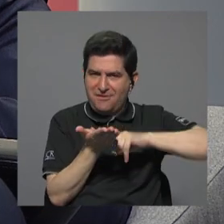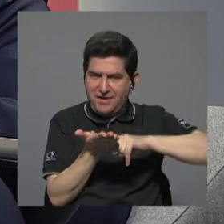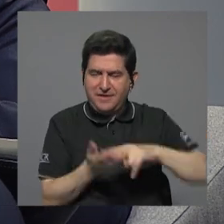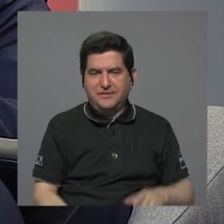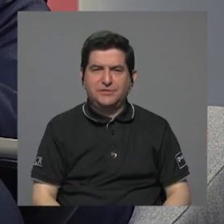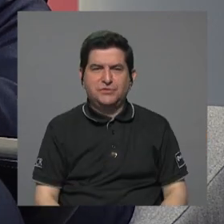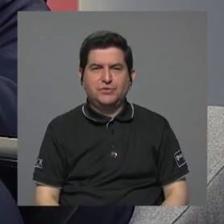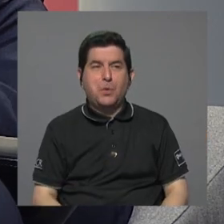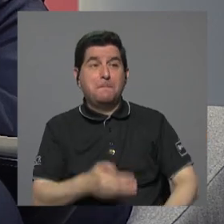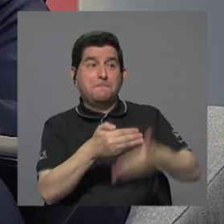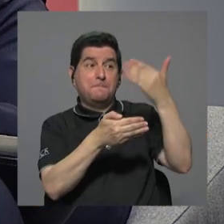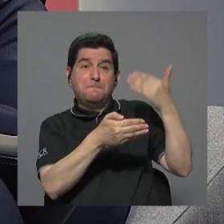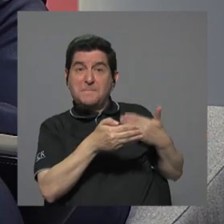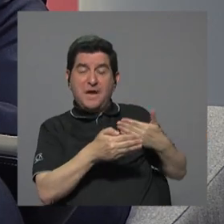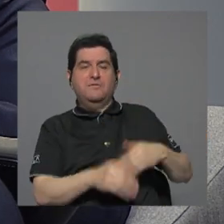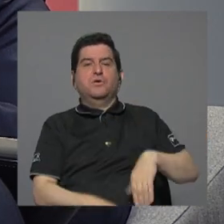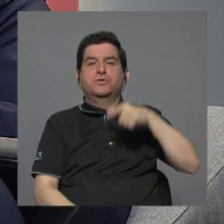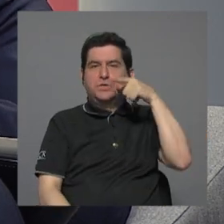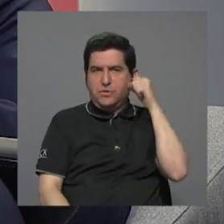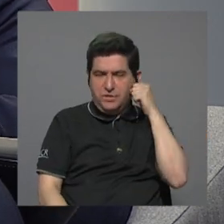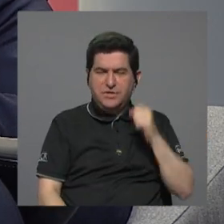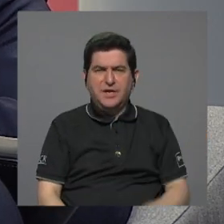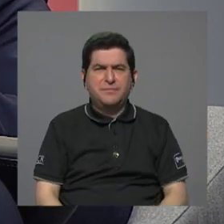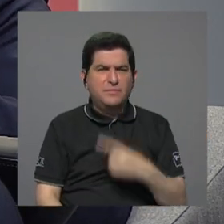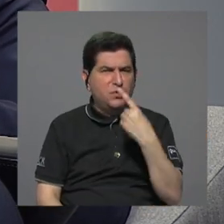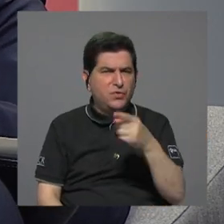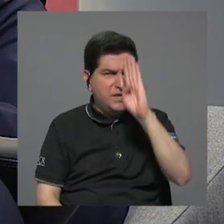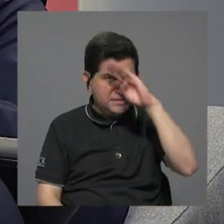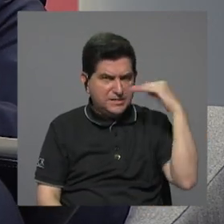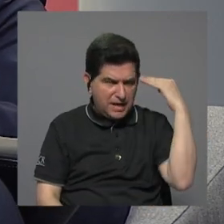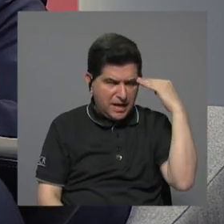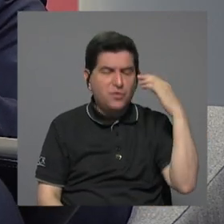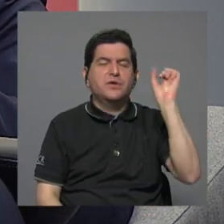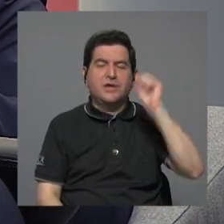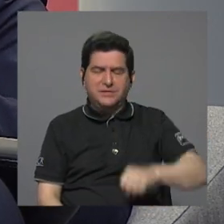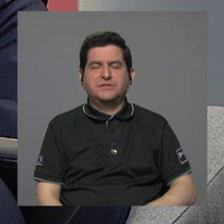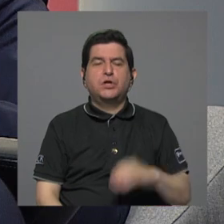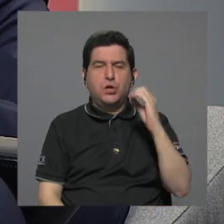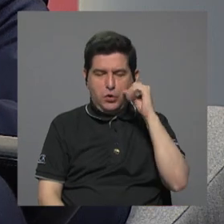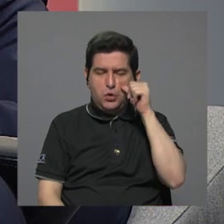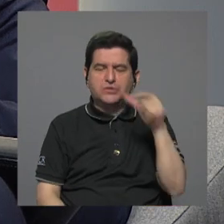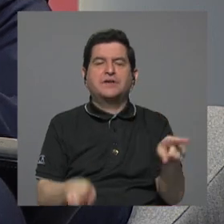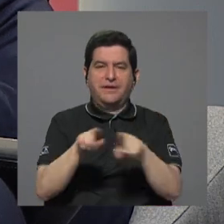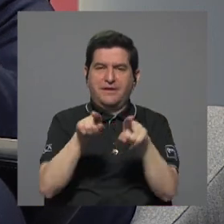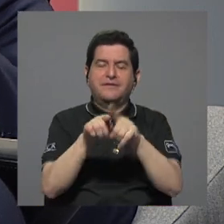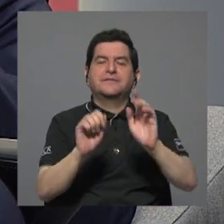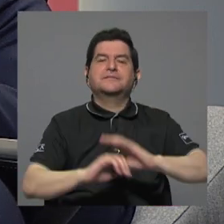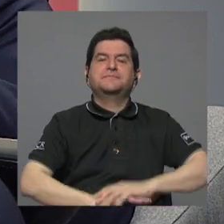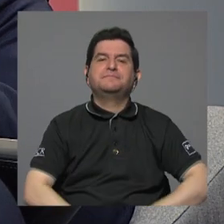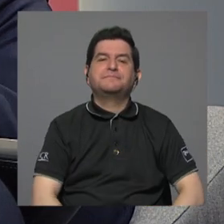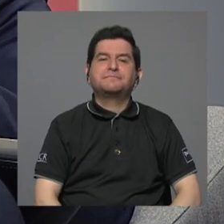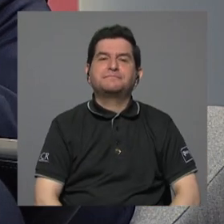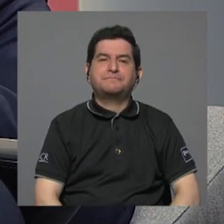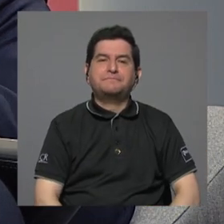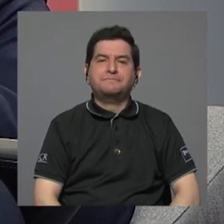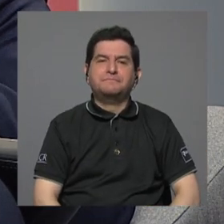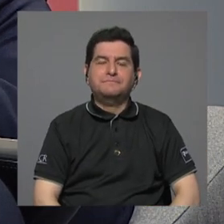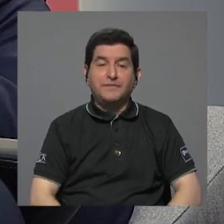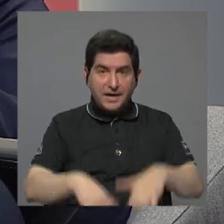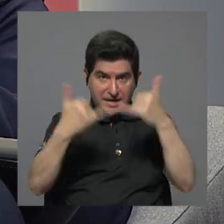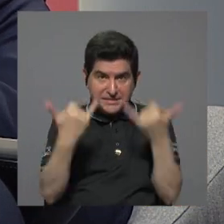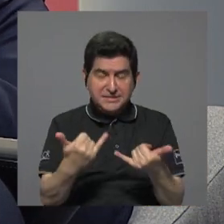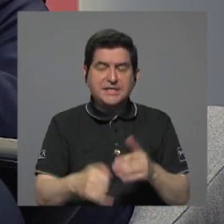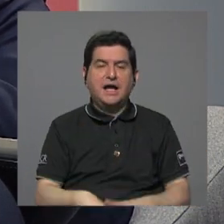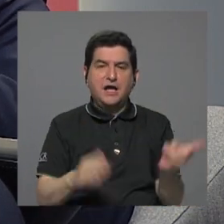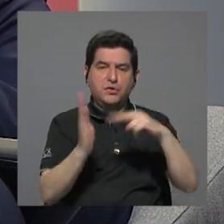que fueron previos a los Guillermo Solís. Se refiere usted a doña Laura Chichilla y a Oscar Arias. Correcto. Y cuando ya en